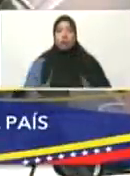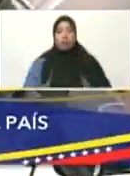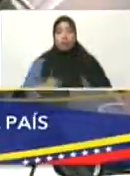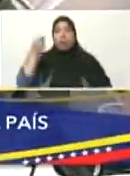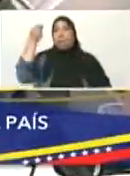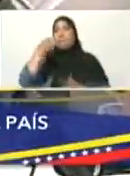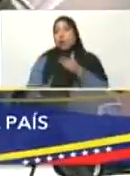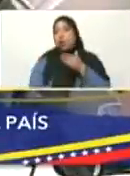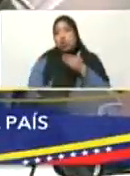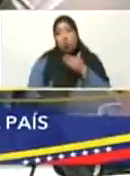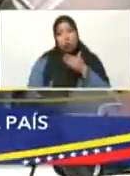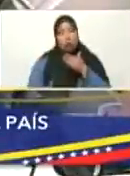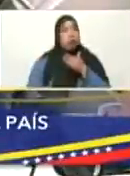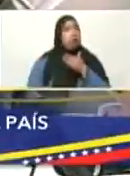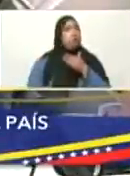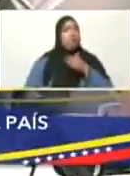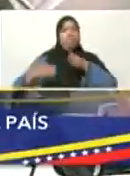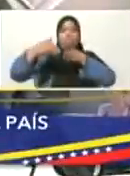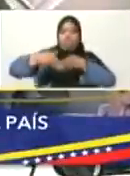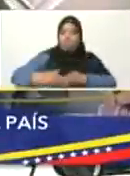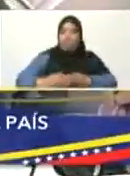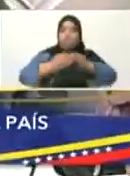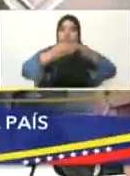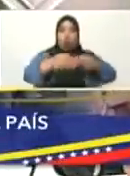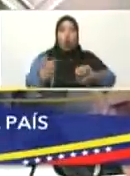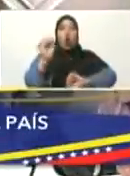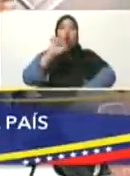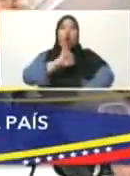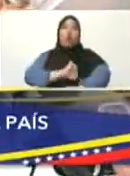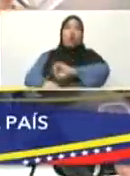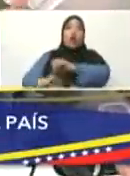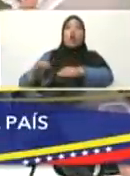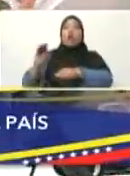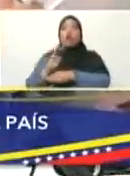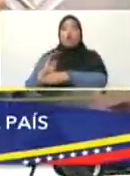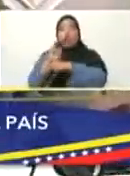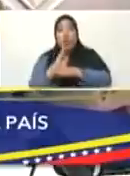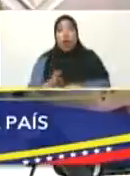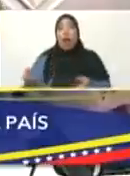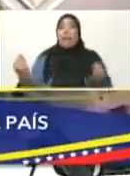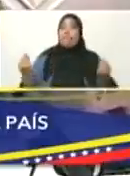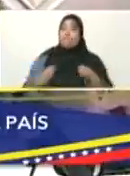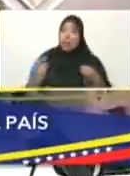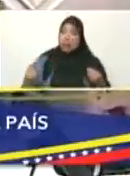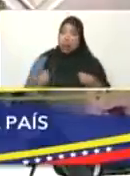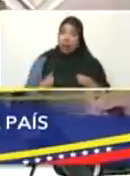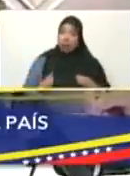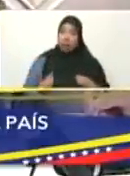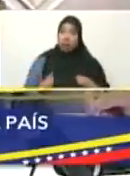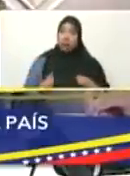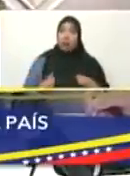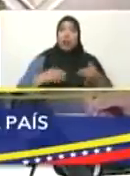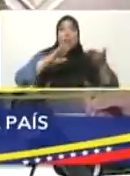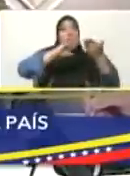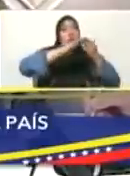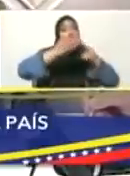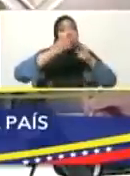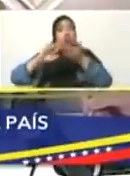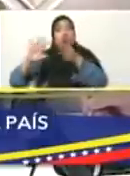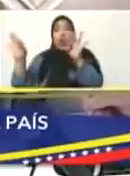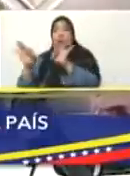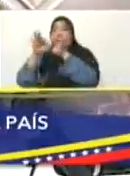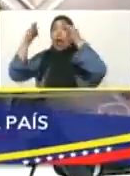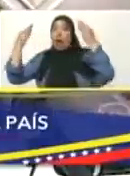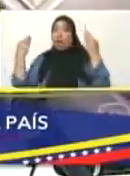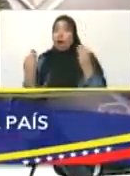De proteger los ranchones. Y de proteger la vida de todas las comunidades. las familias de